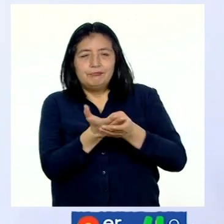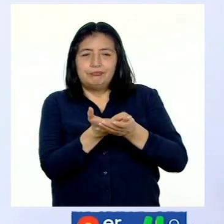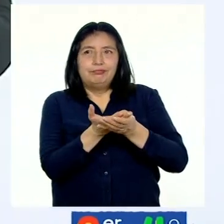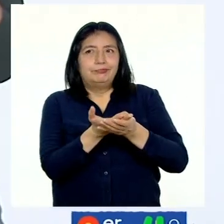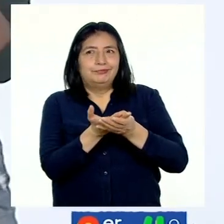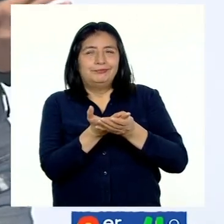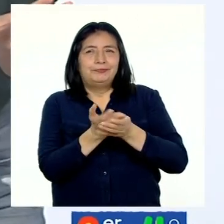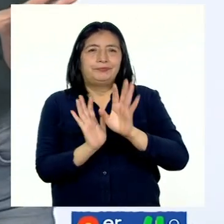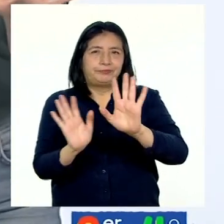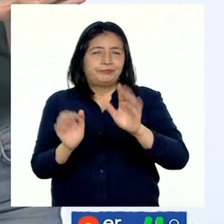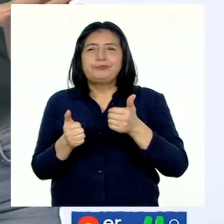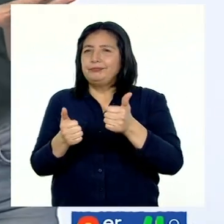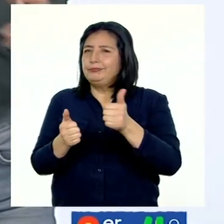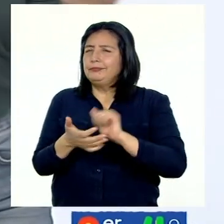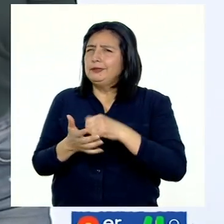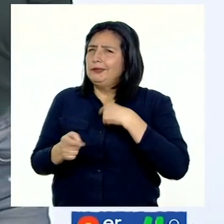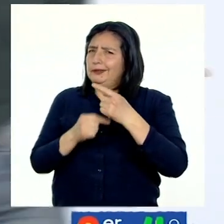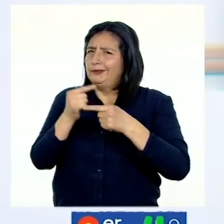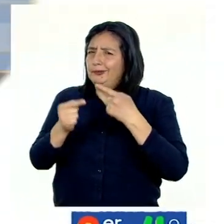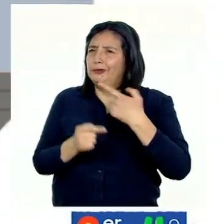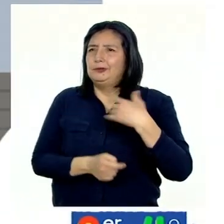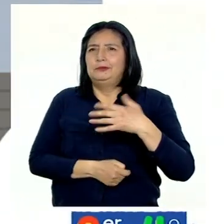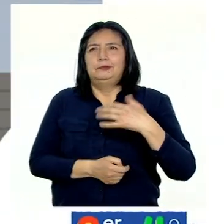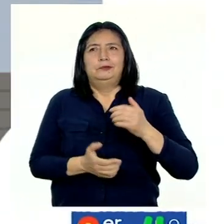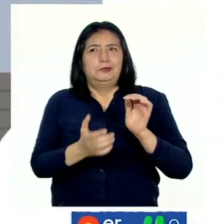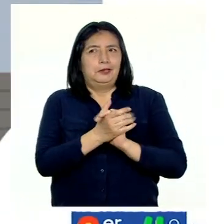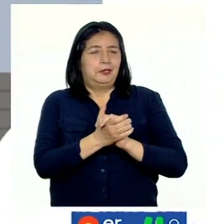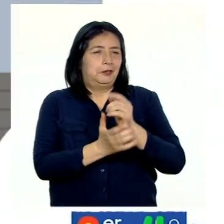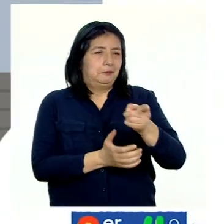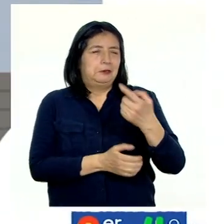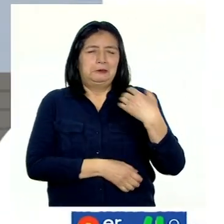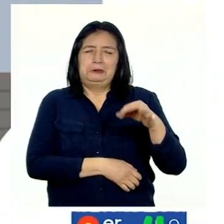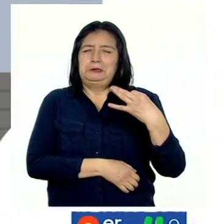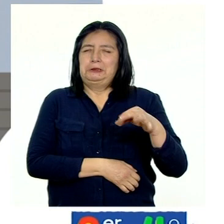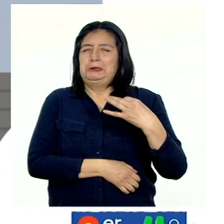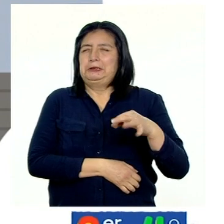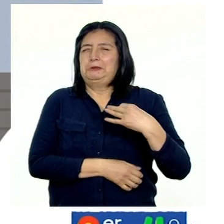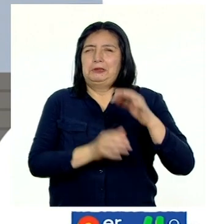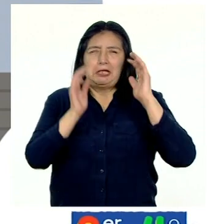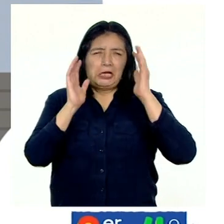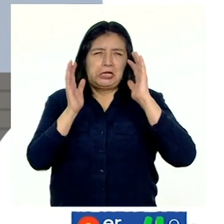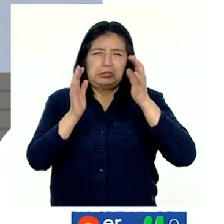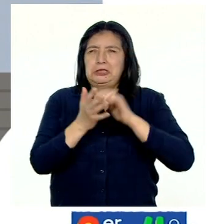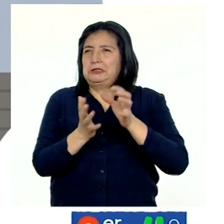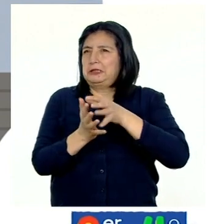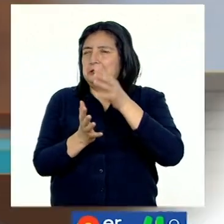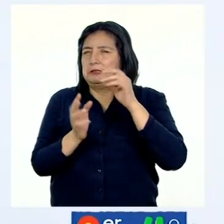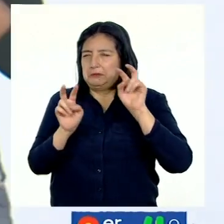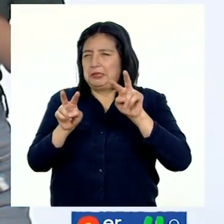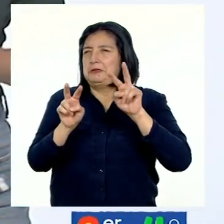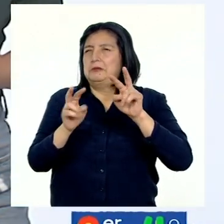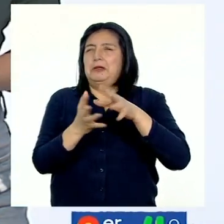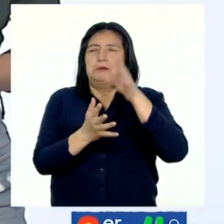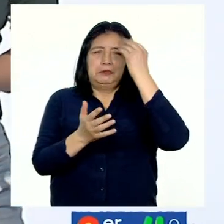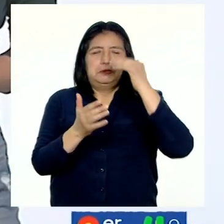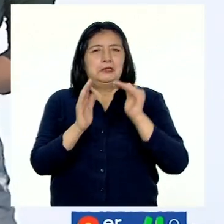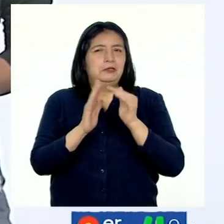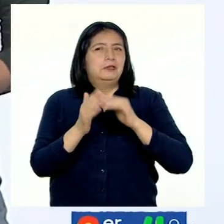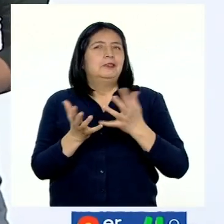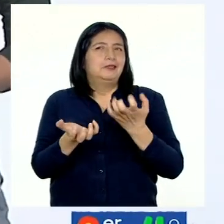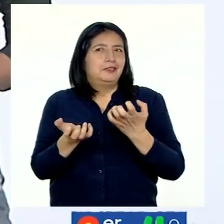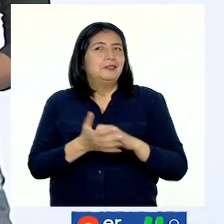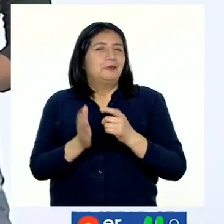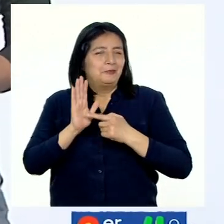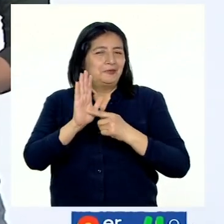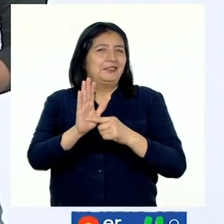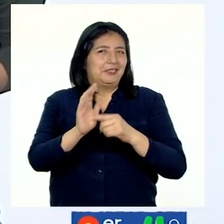portafolio. Muy bien, les cuento que tenemos un amigo que siempre está atento a Aprendo en Casa y quiere mostrarnos su